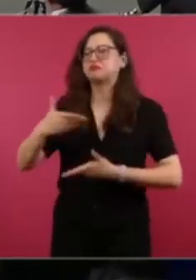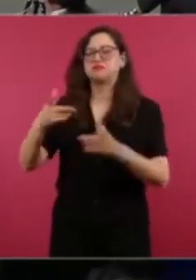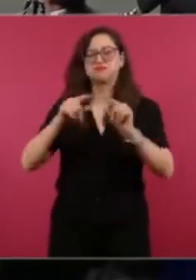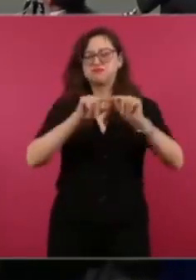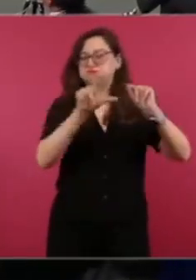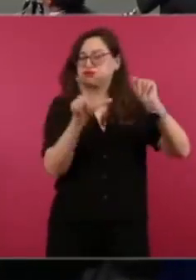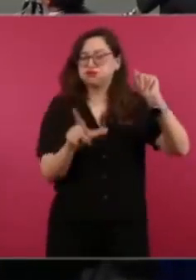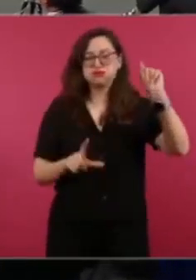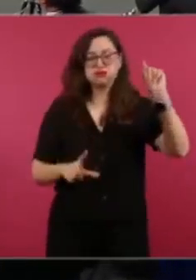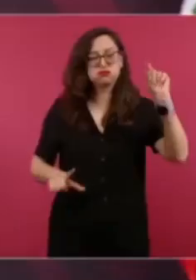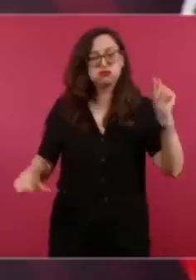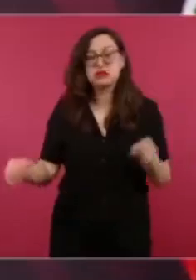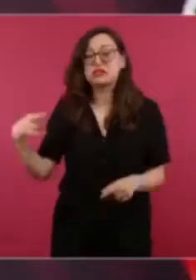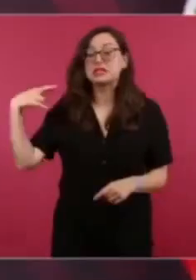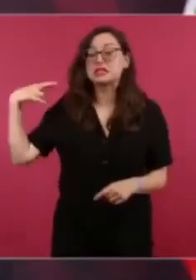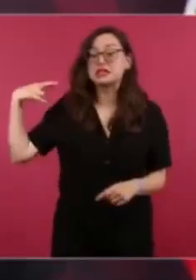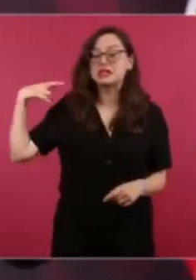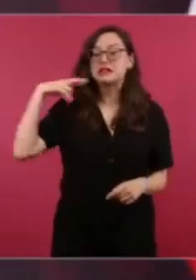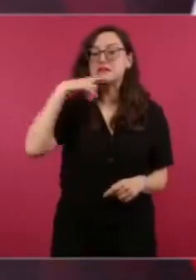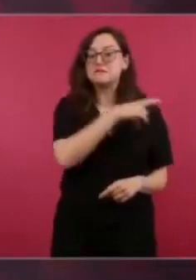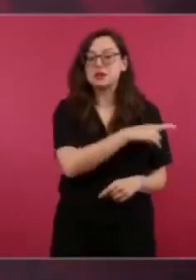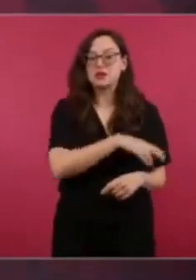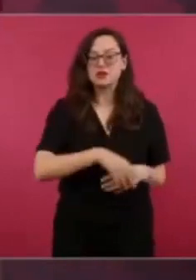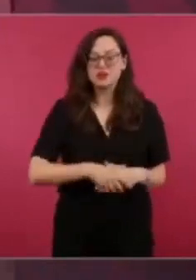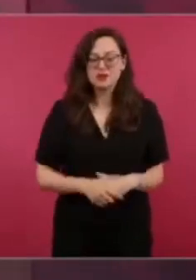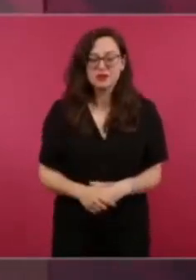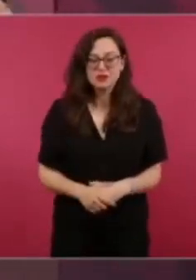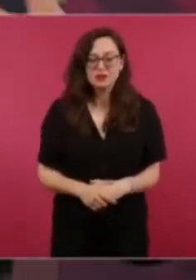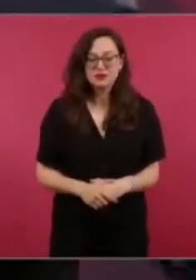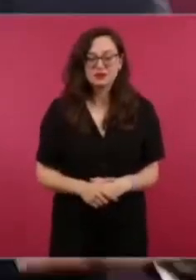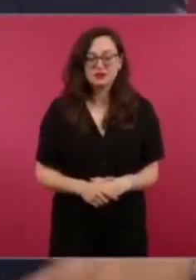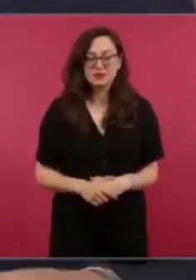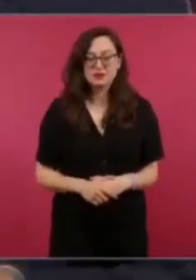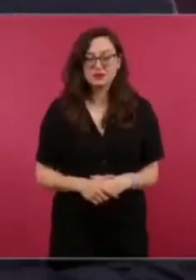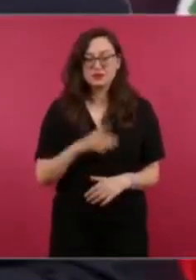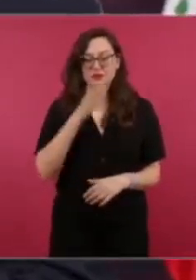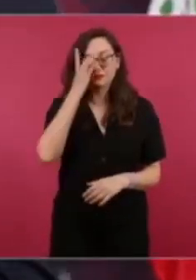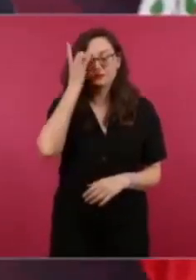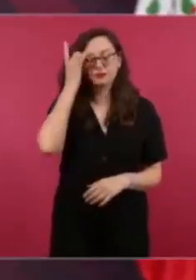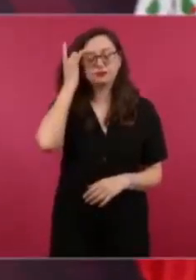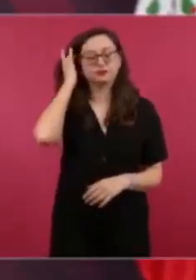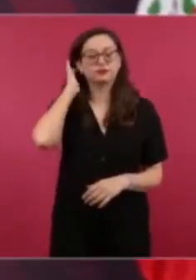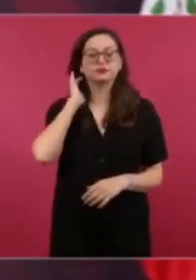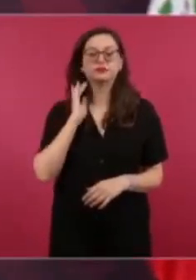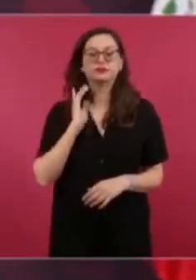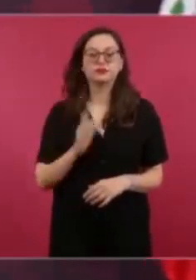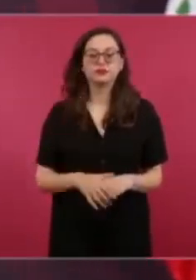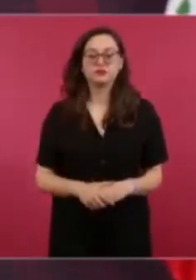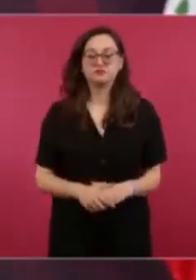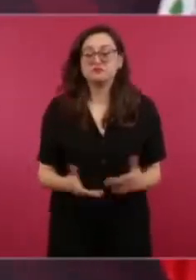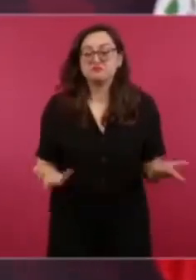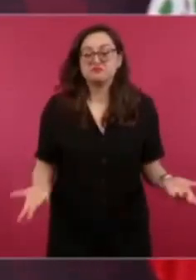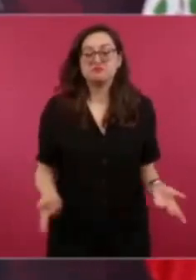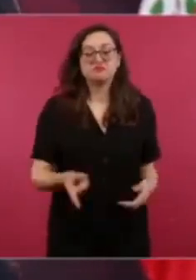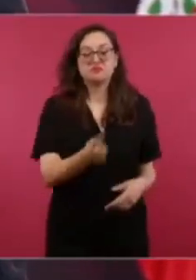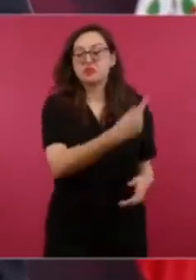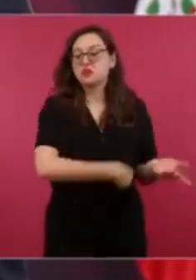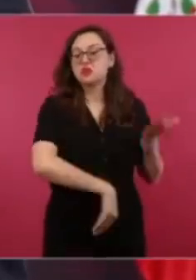y siempre con la oposición,